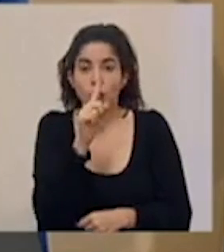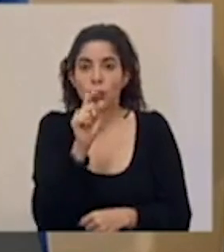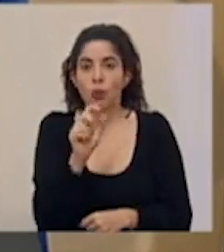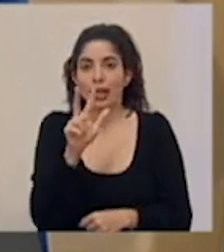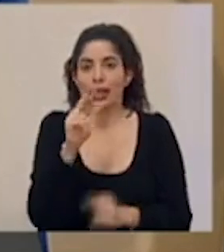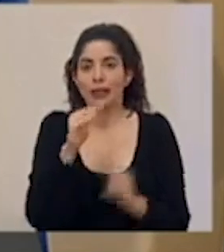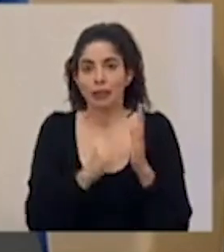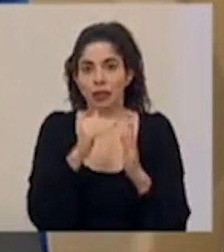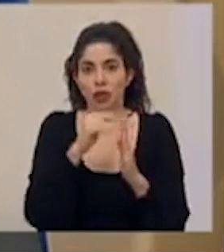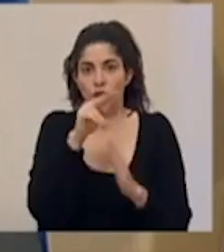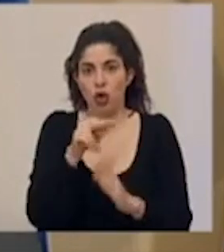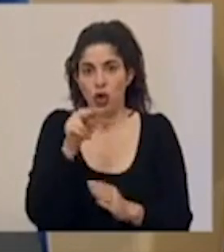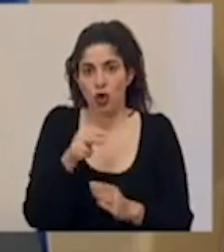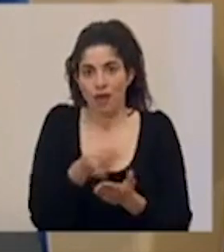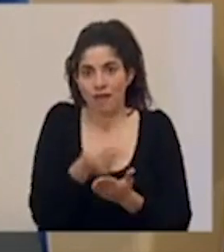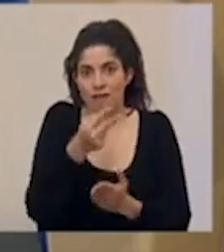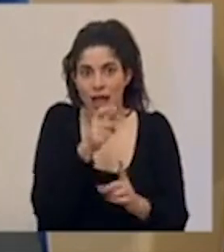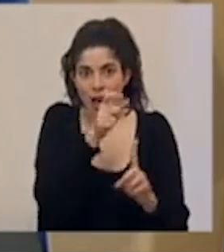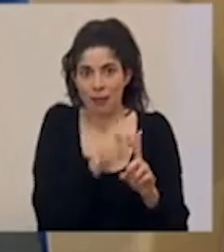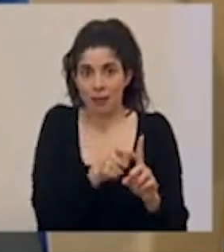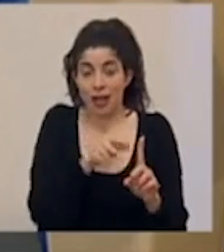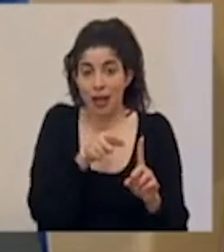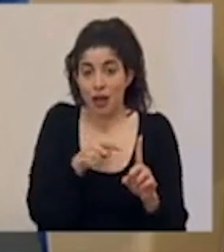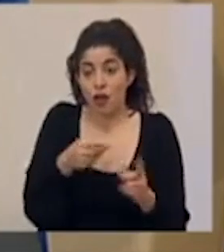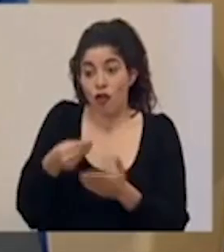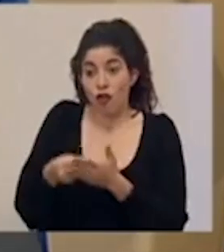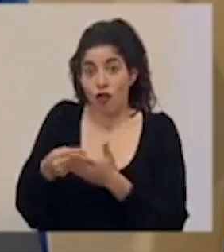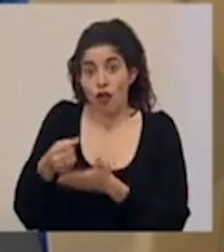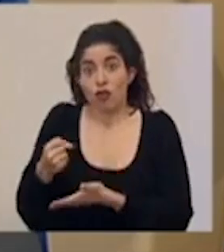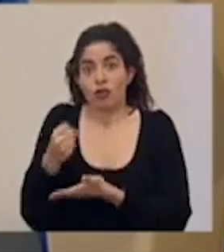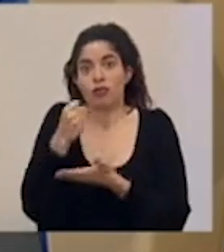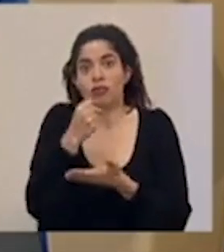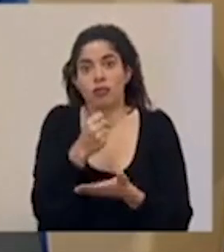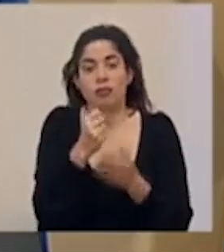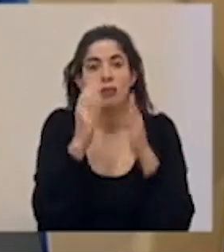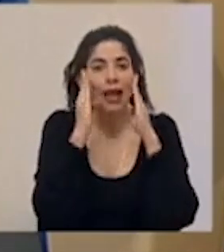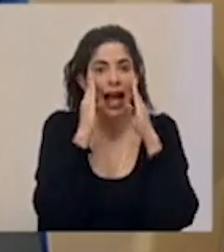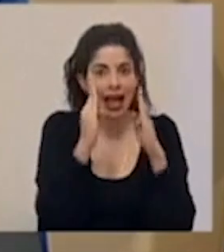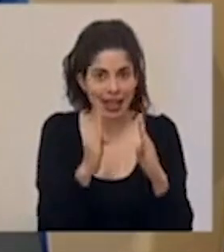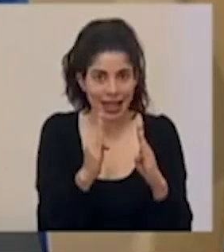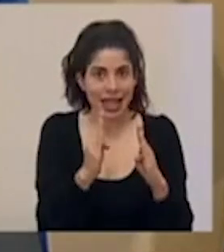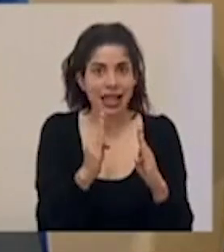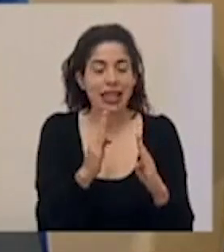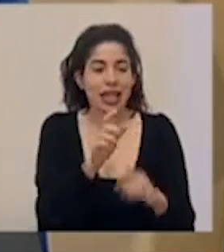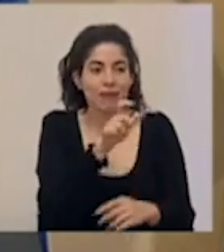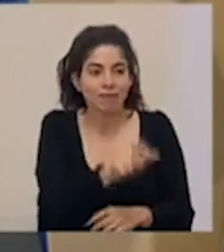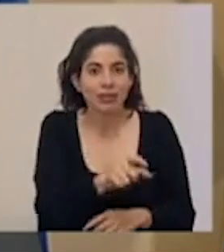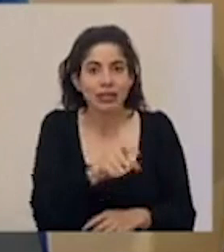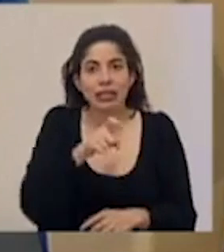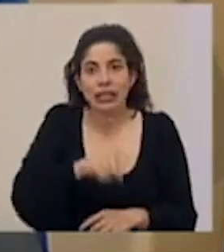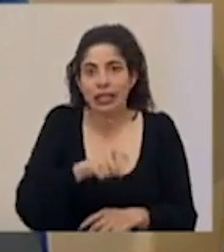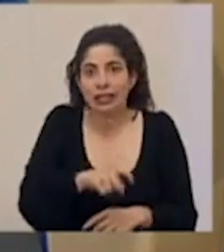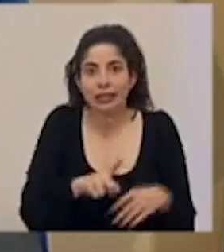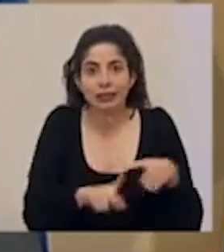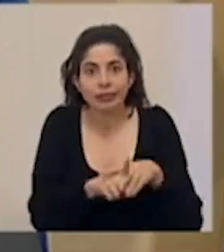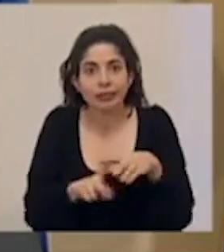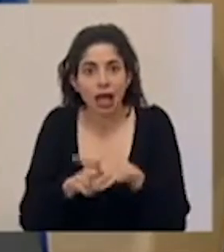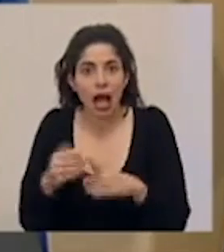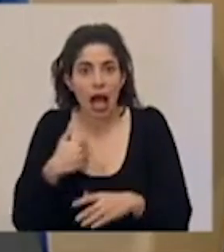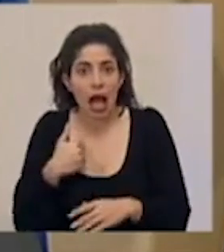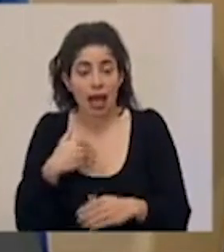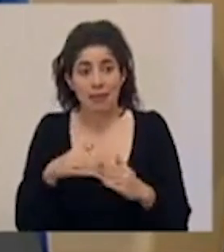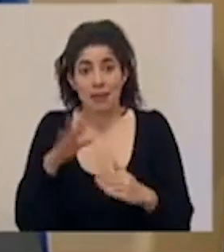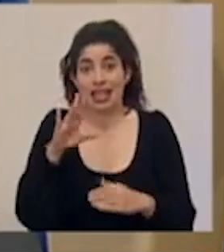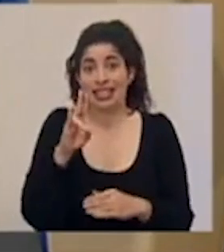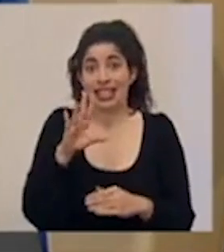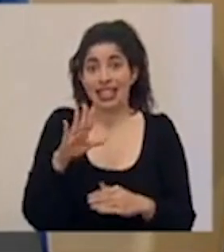.3 millones de colones. Este fondo va a cubrir las necesidades que pudieran tener más